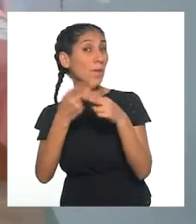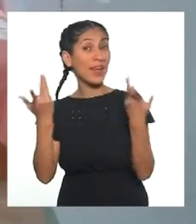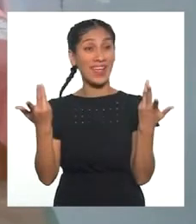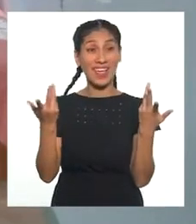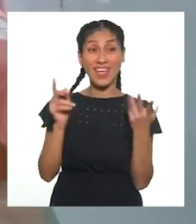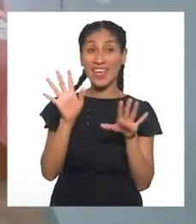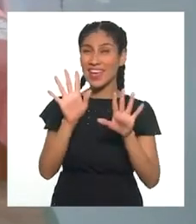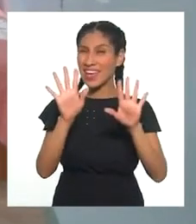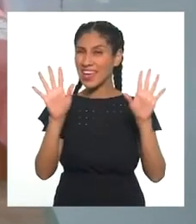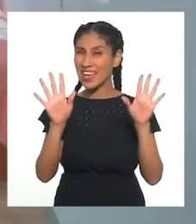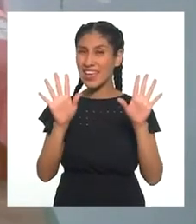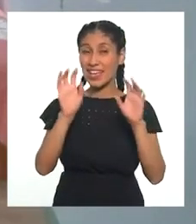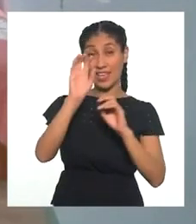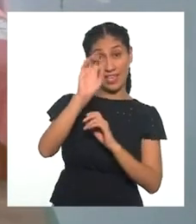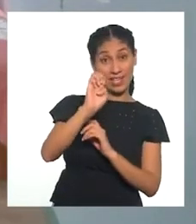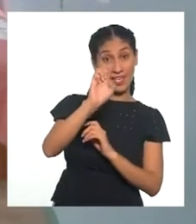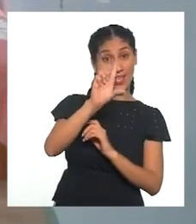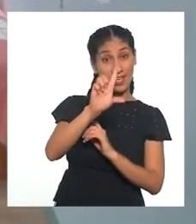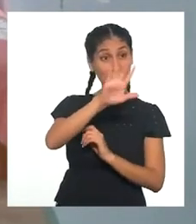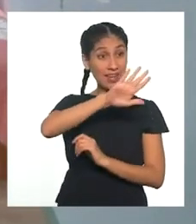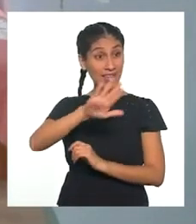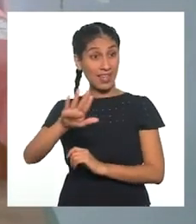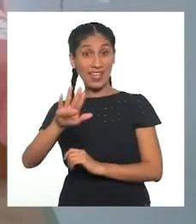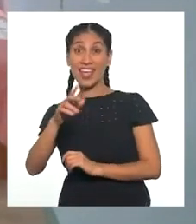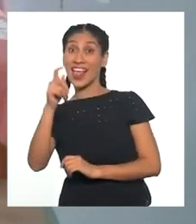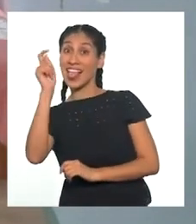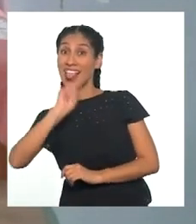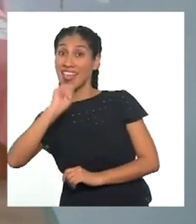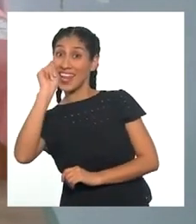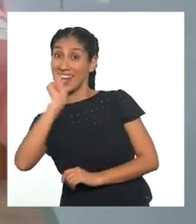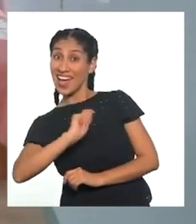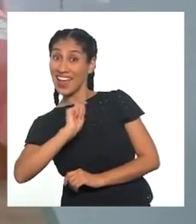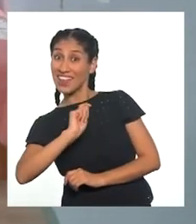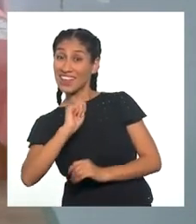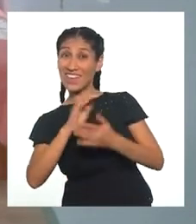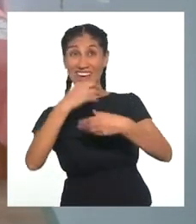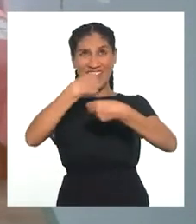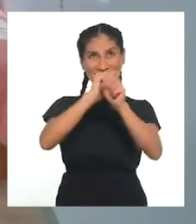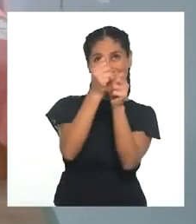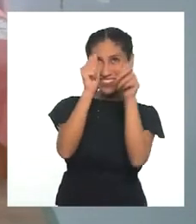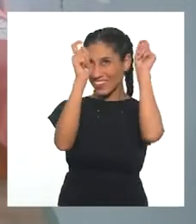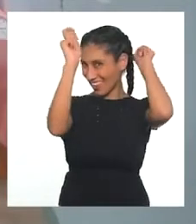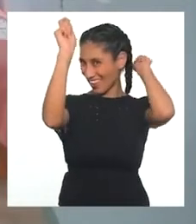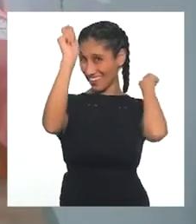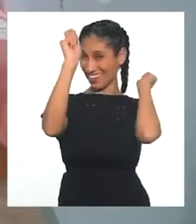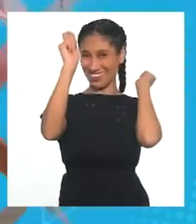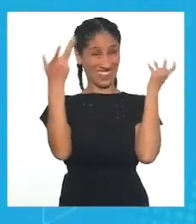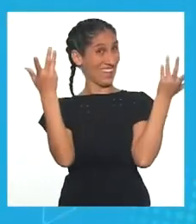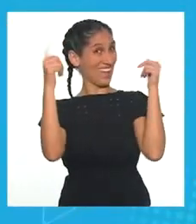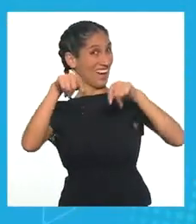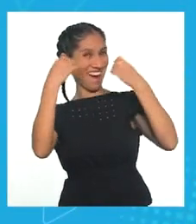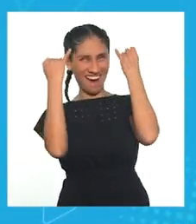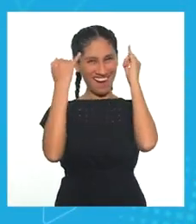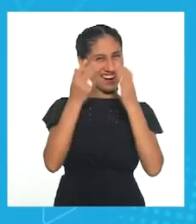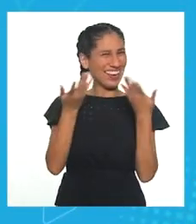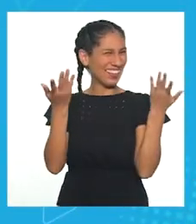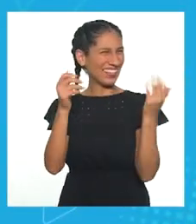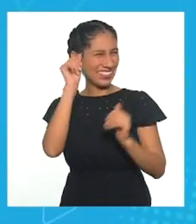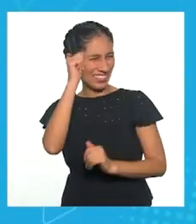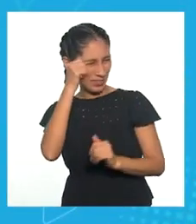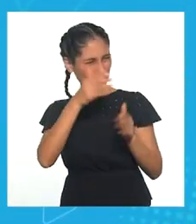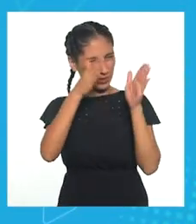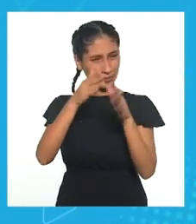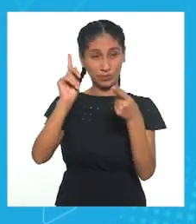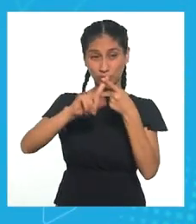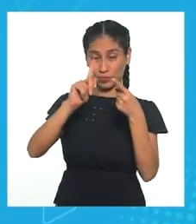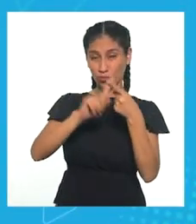helanico. Helados en forma de abanico. ¡Estamos creativas hoy! Recuerda los pasos.